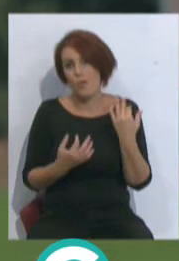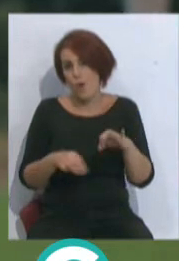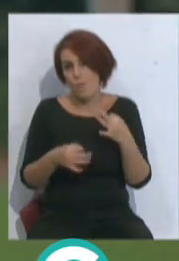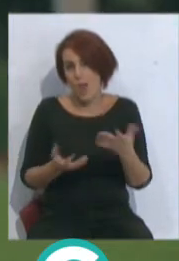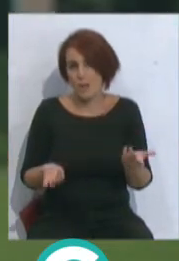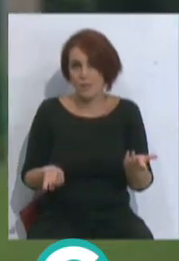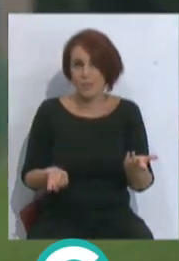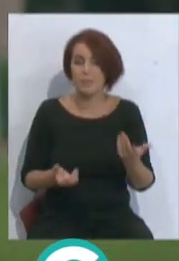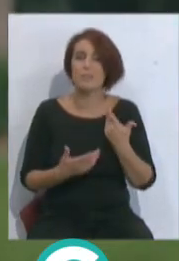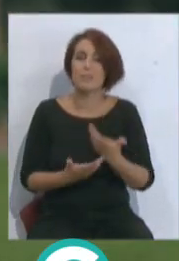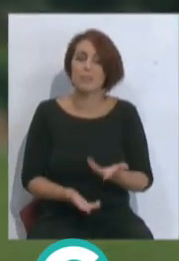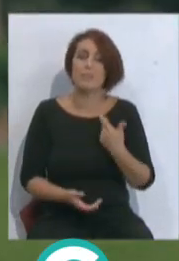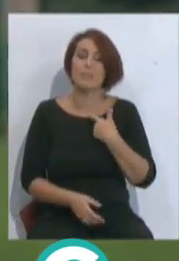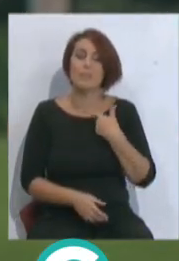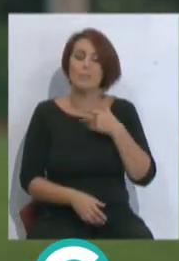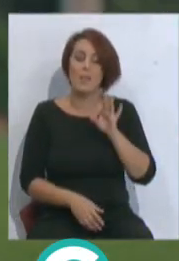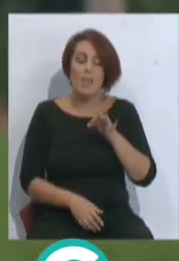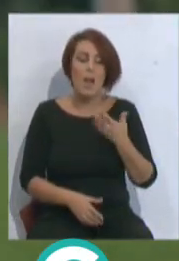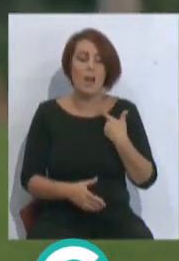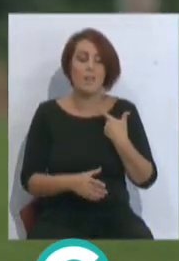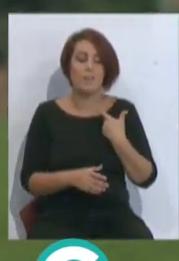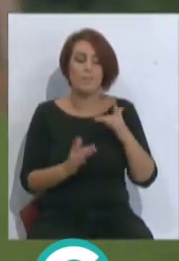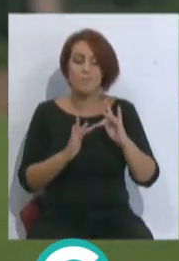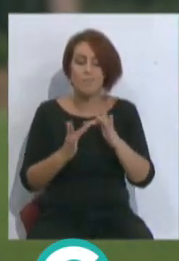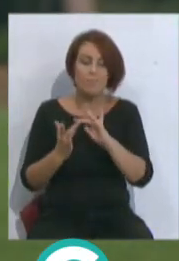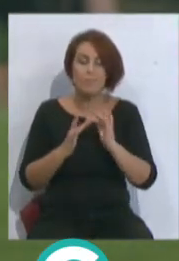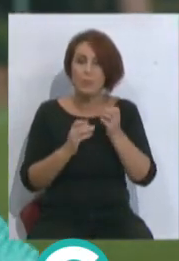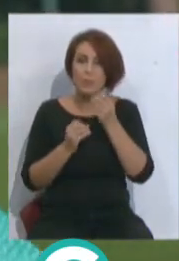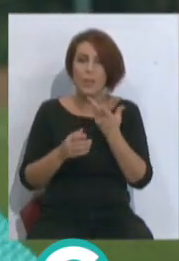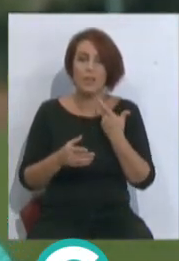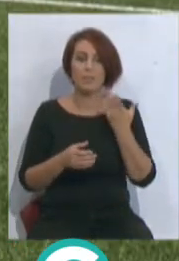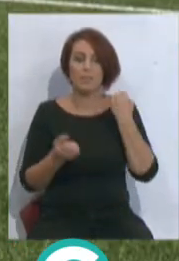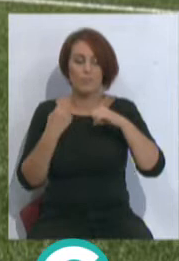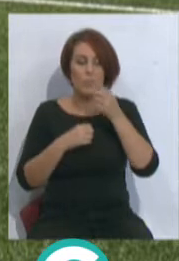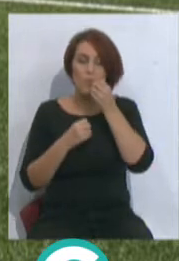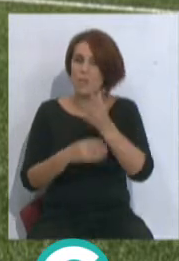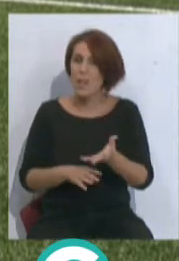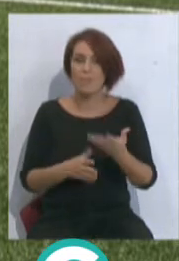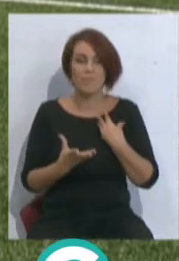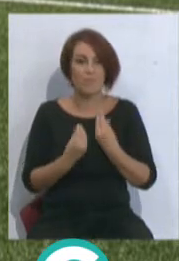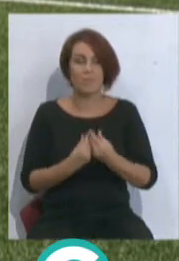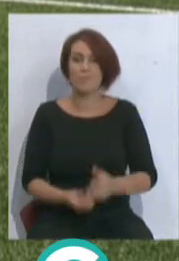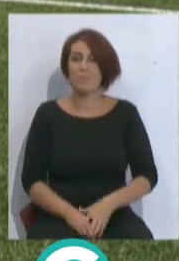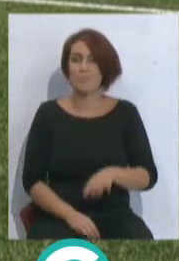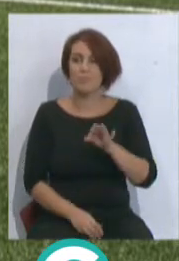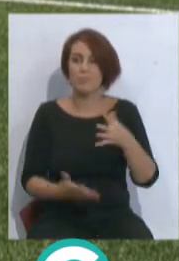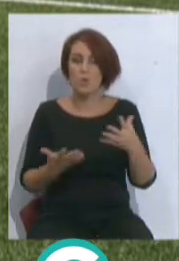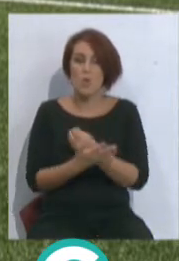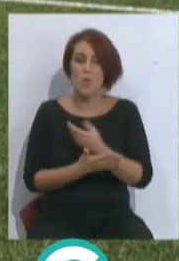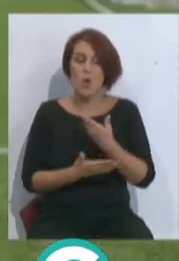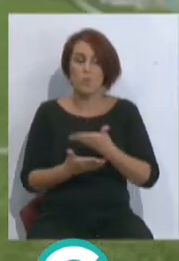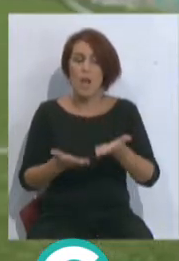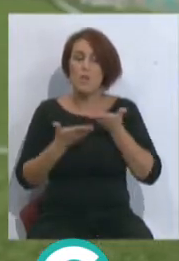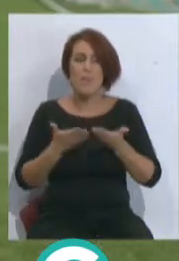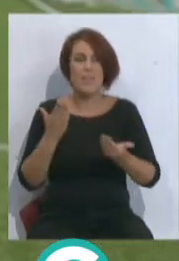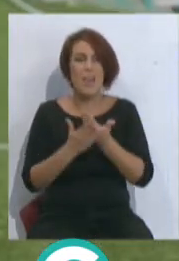equipo y la verdad que me han acogido muy bien, muy bien conmigo y se están comportando muy bien conmigo, la verdad. Pues la verdad que todos son los que me ayudan día a